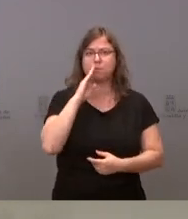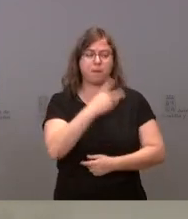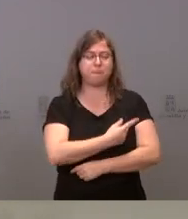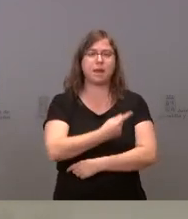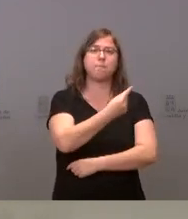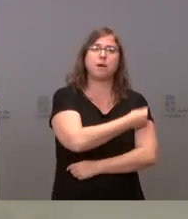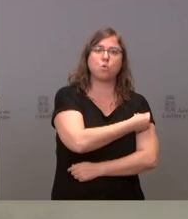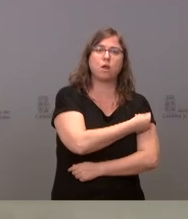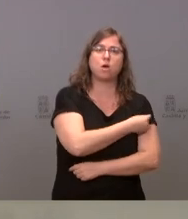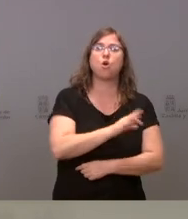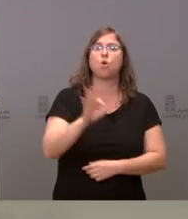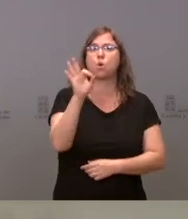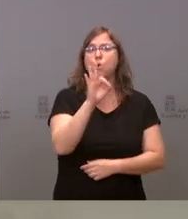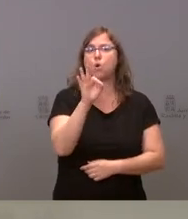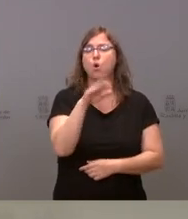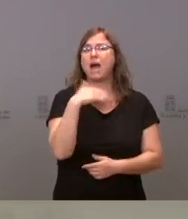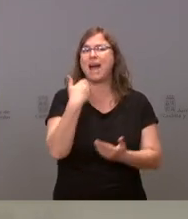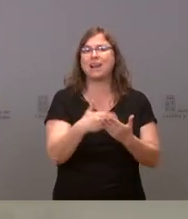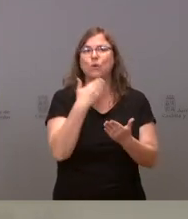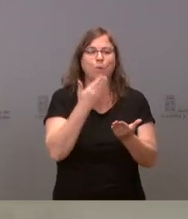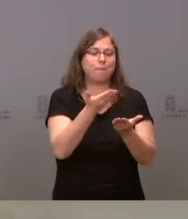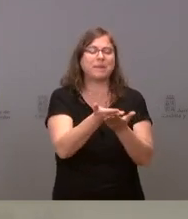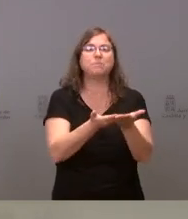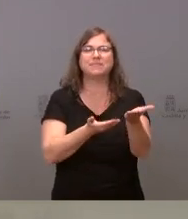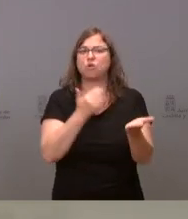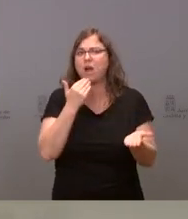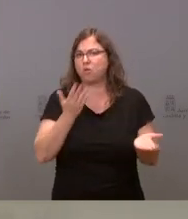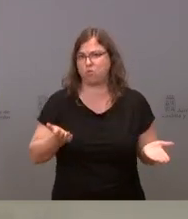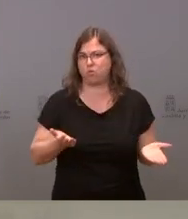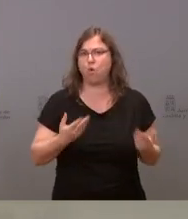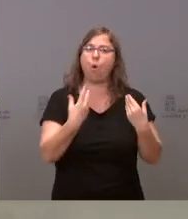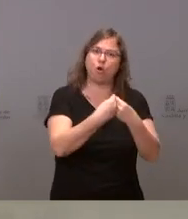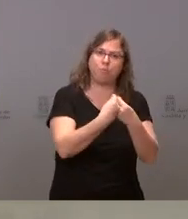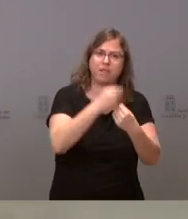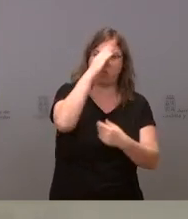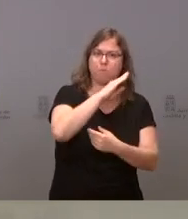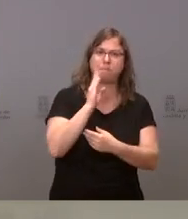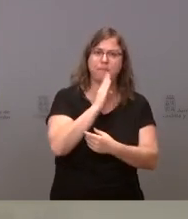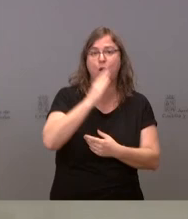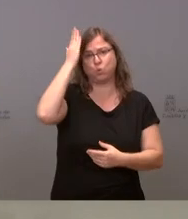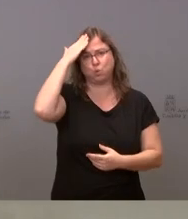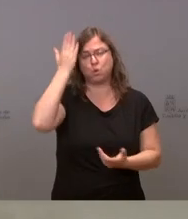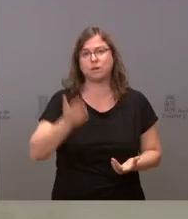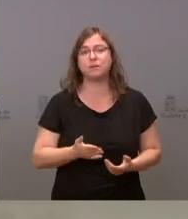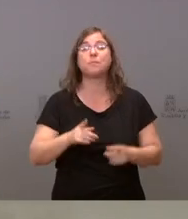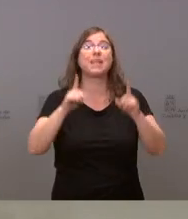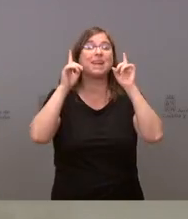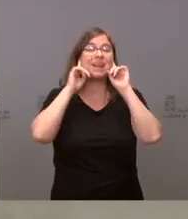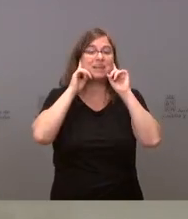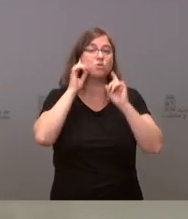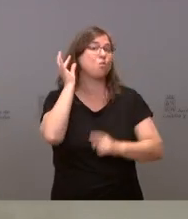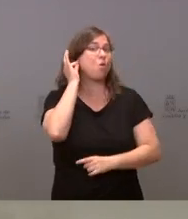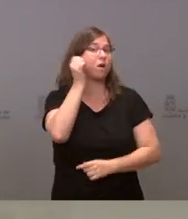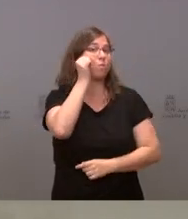vayan a ser vacunados o llevar algún tipo de permiso. Y luego también otra cuestión, el tema de las mujeres embarazadas.